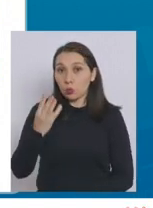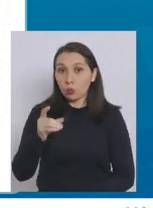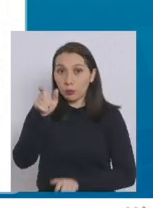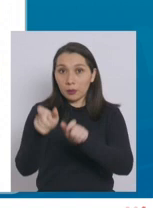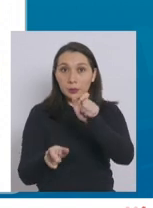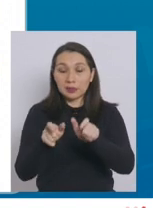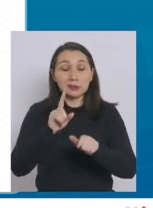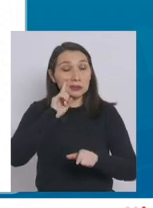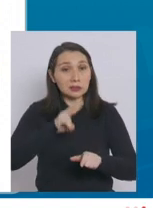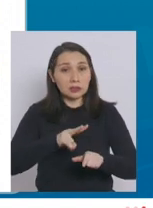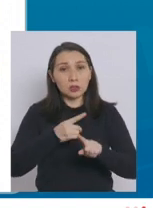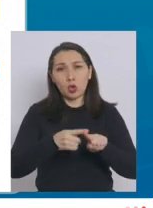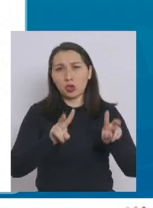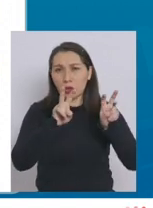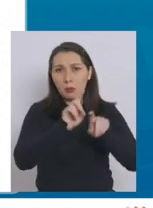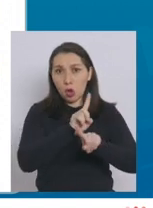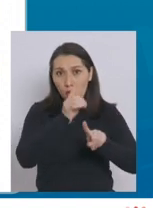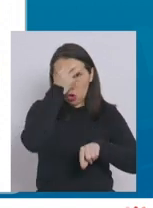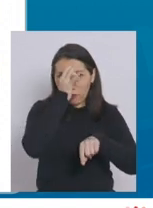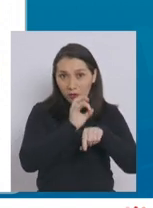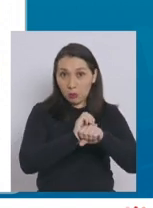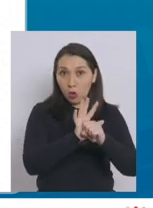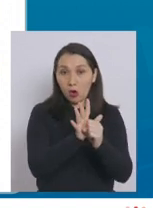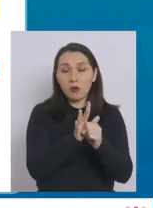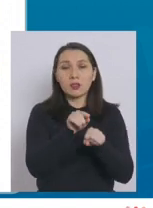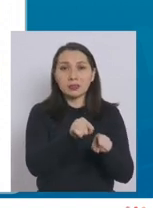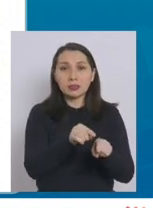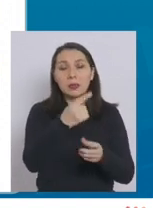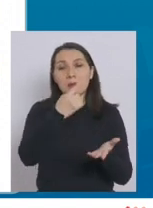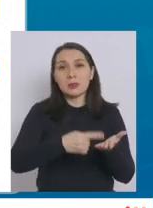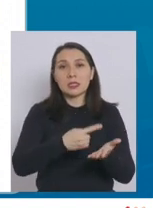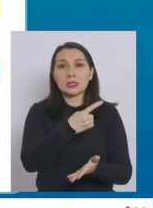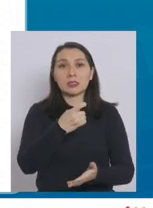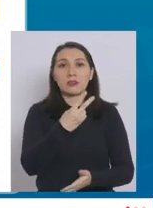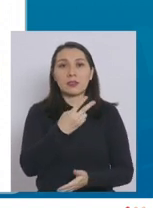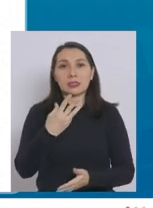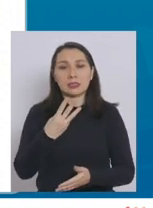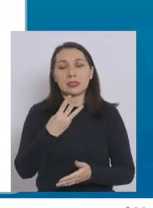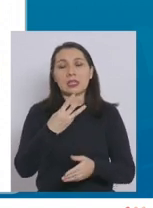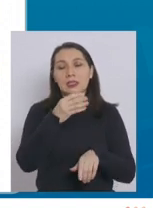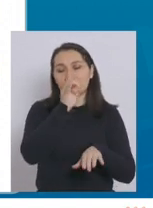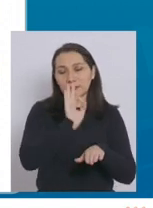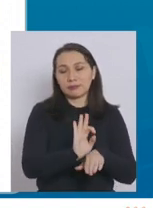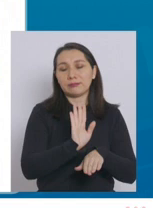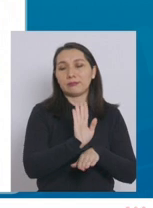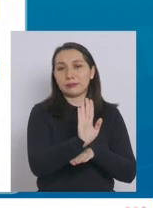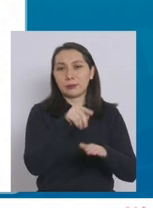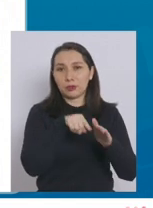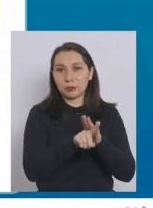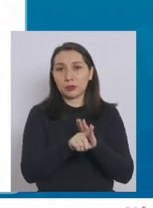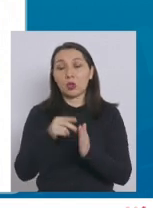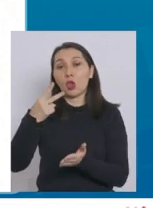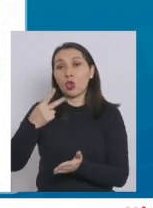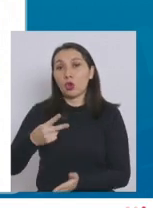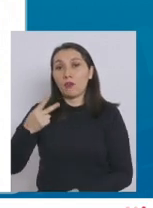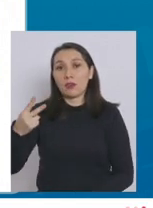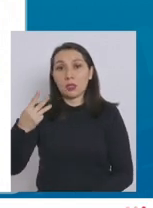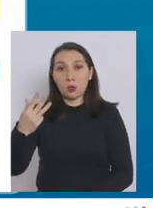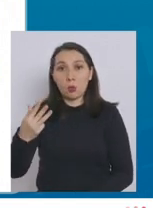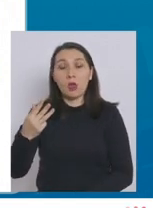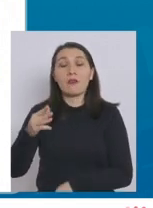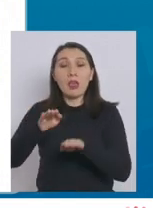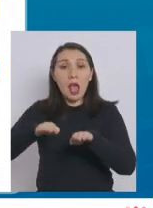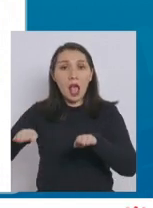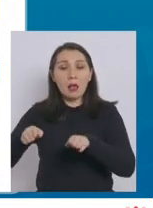pacientes no COVID-19 en el día de hoy asciende a 1.123 pacientes, y actualmente tenemos 229 camas